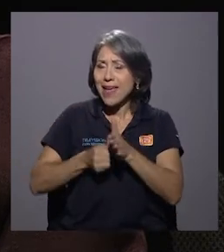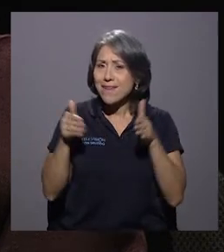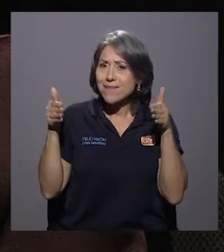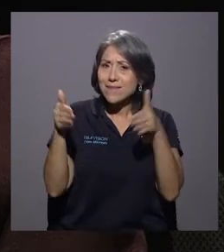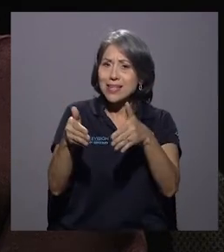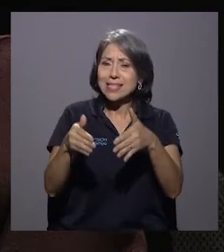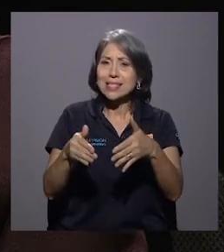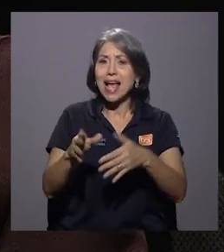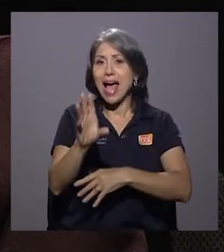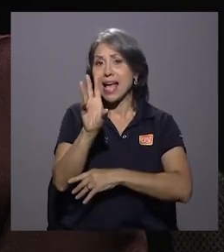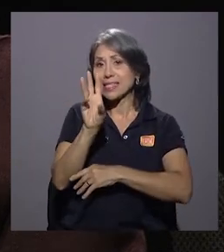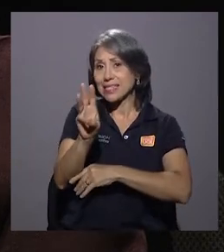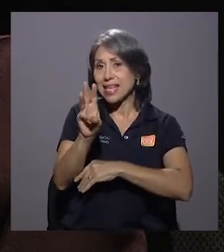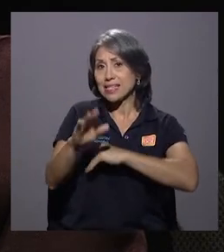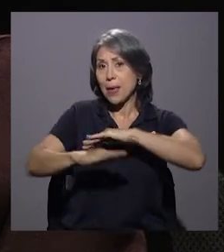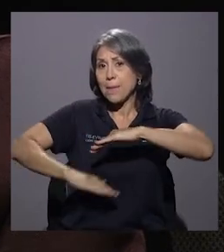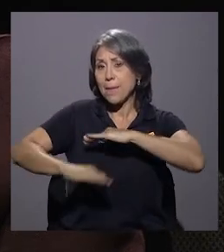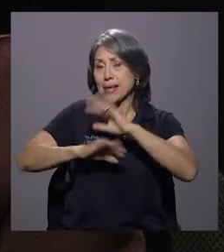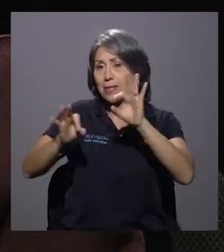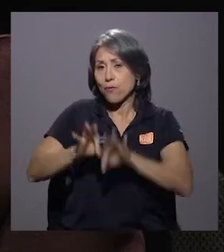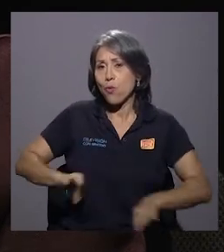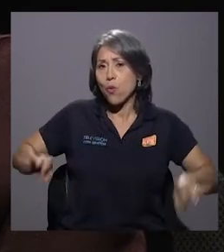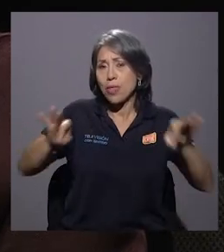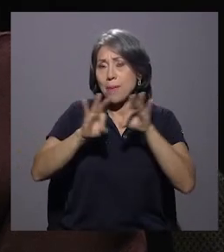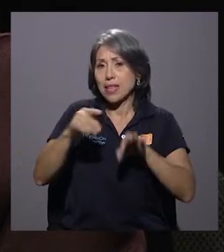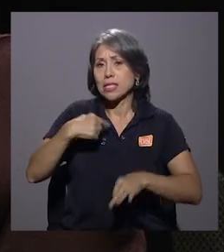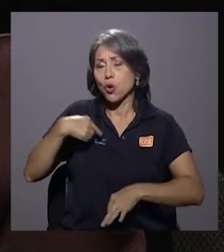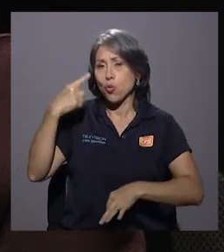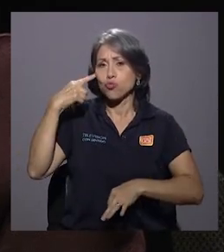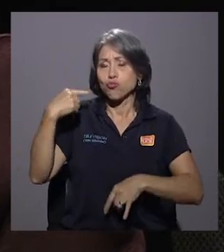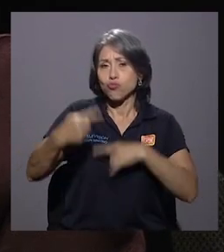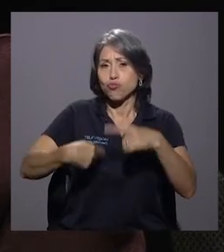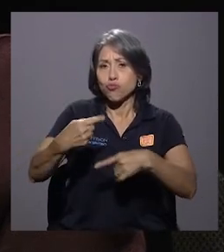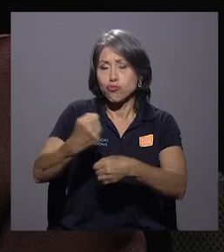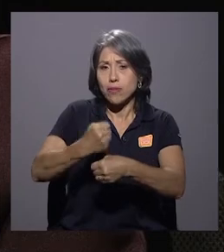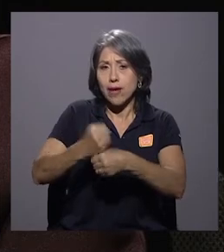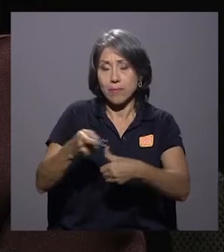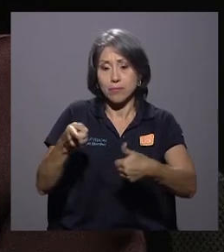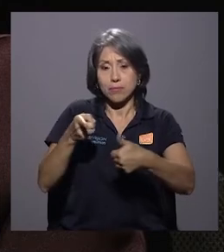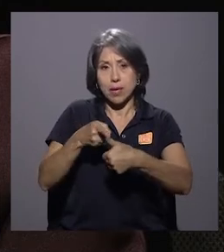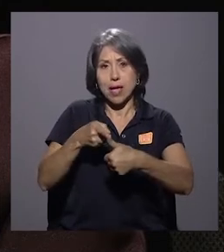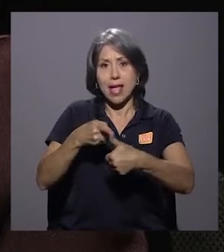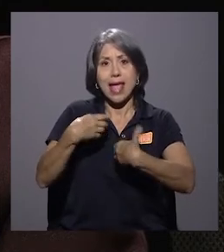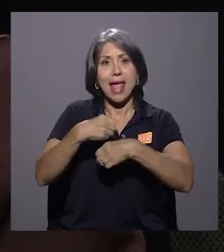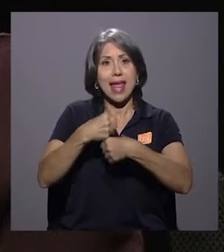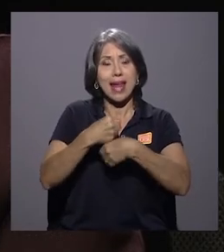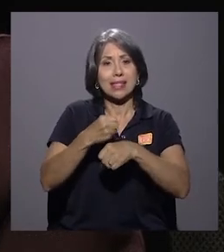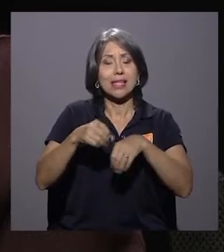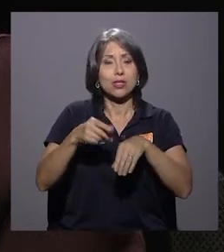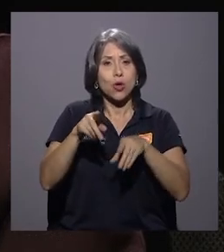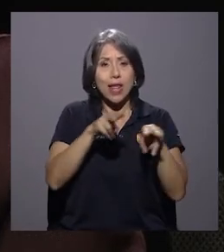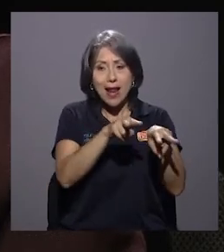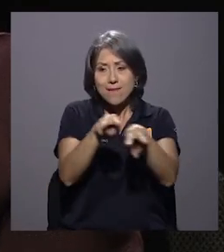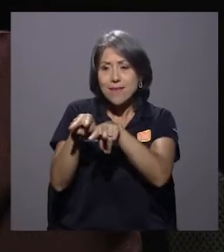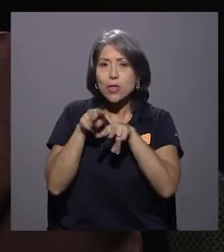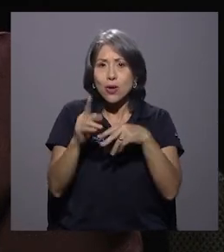seis pilares fundamentales que yo pienso trabajar. Uno de ellos es el ejercicio de la rectoría técnica y la coordinación